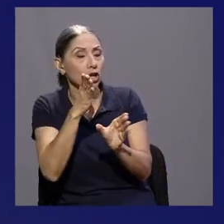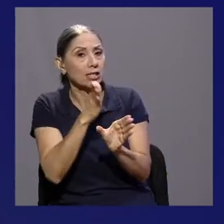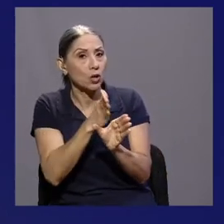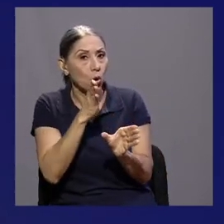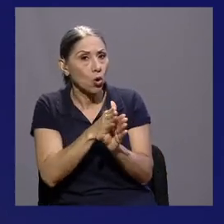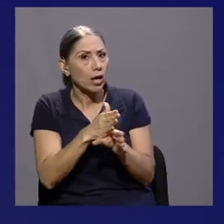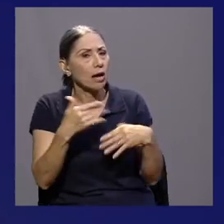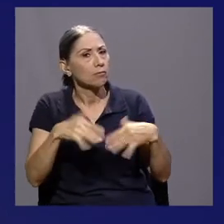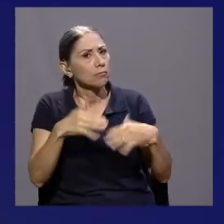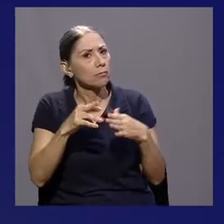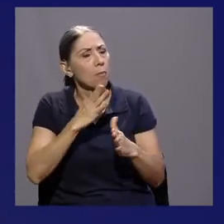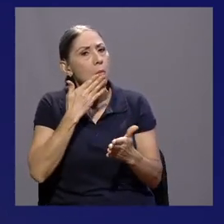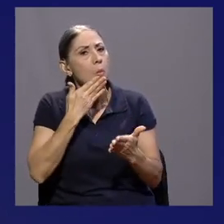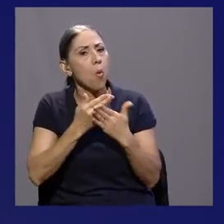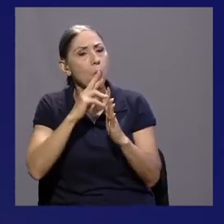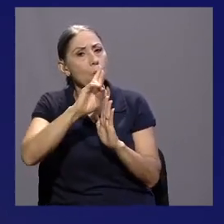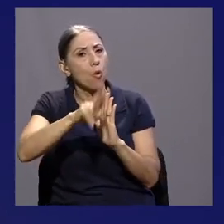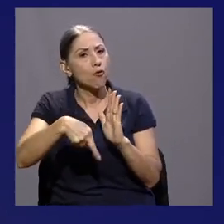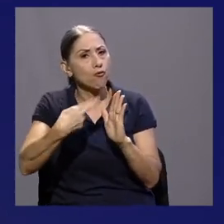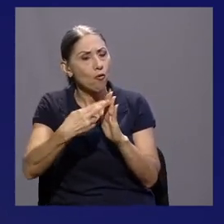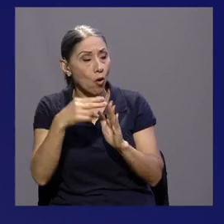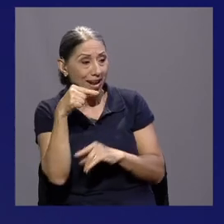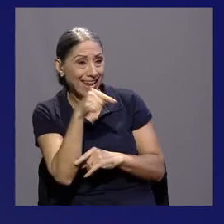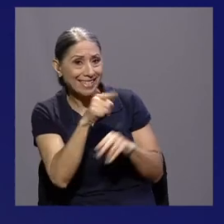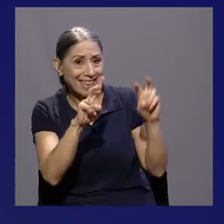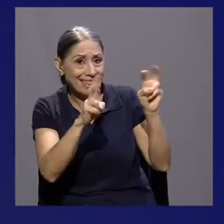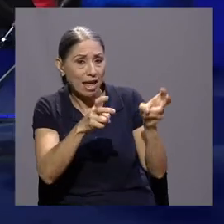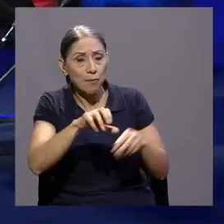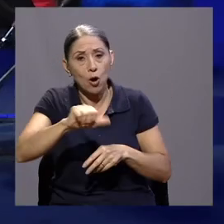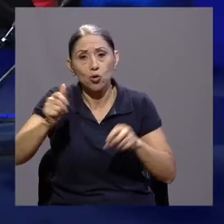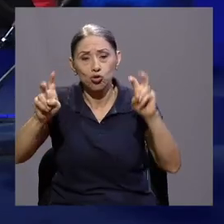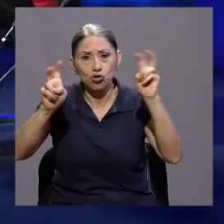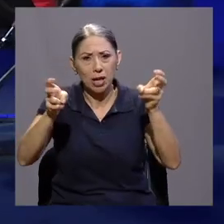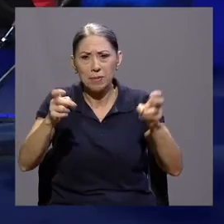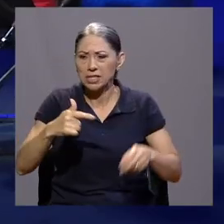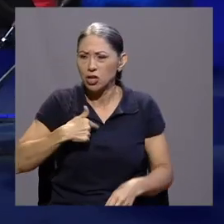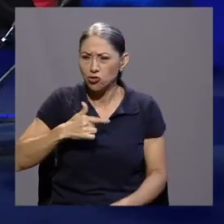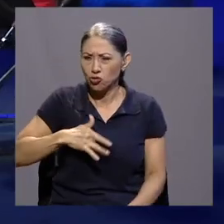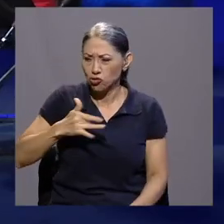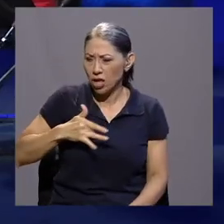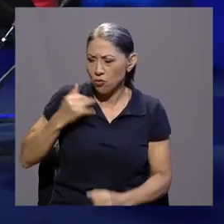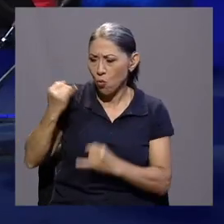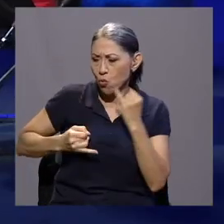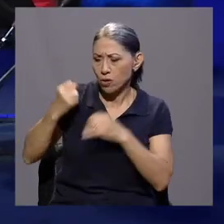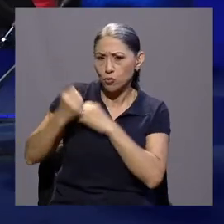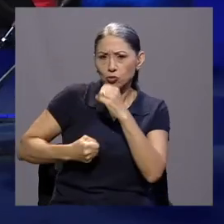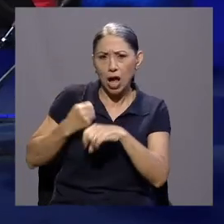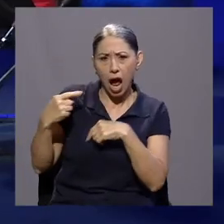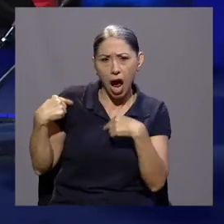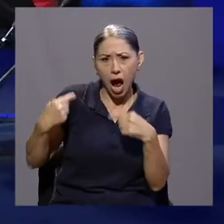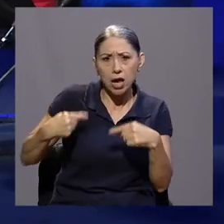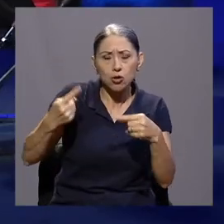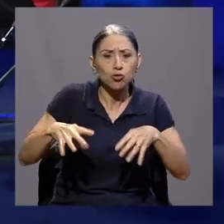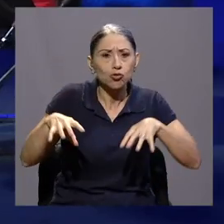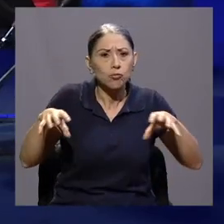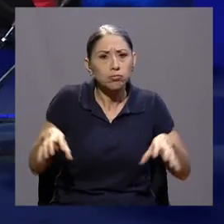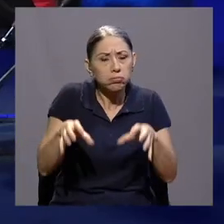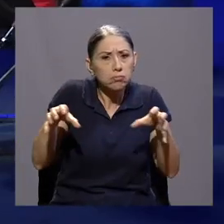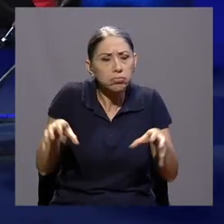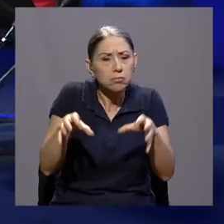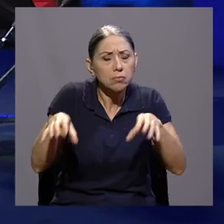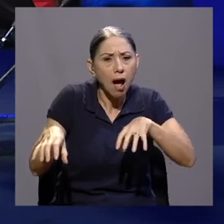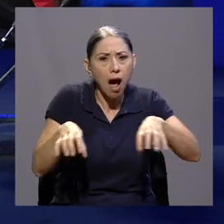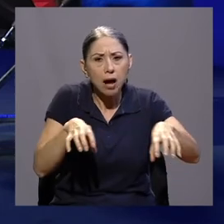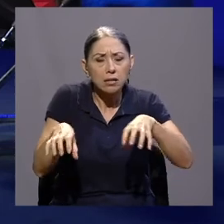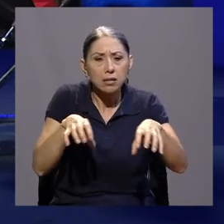Ha estado, siento que en los últimos años ha estado como muy activo en hacer